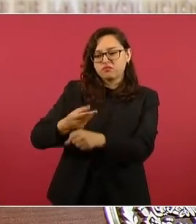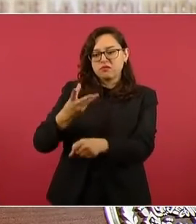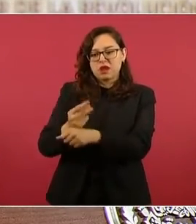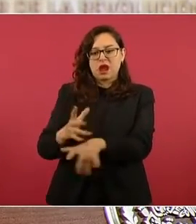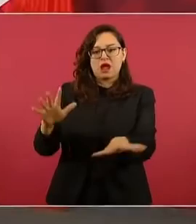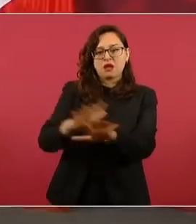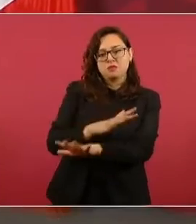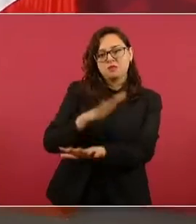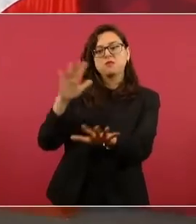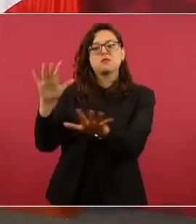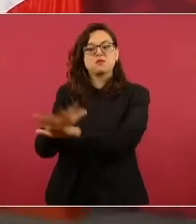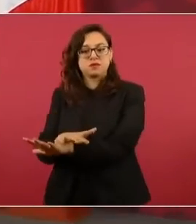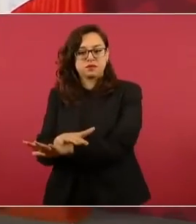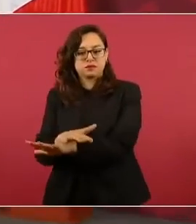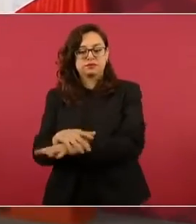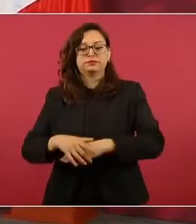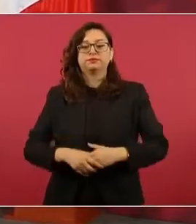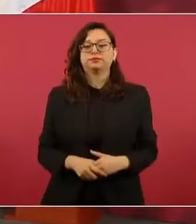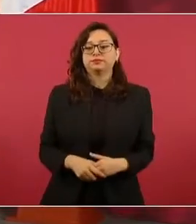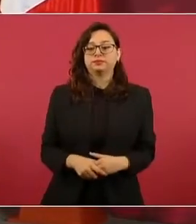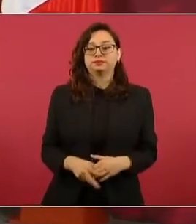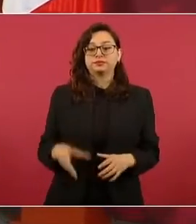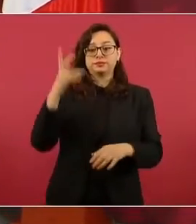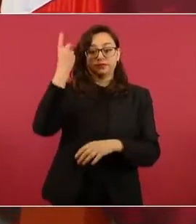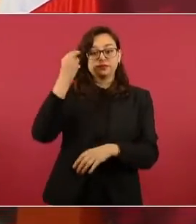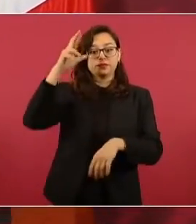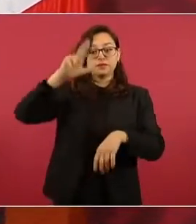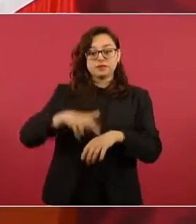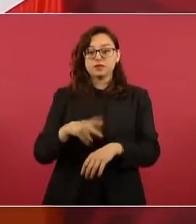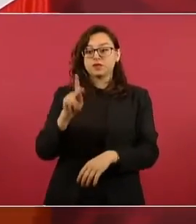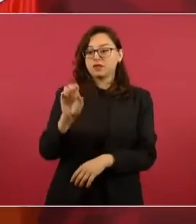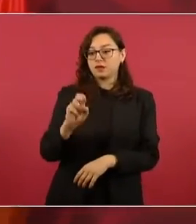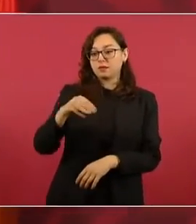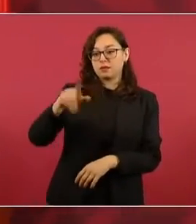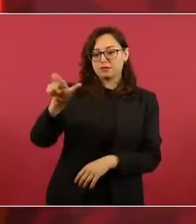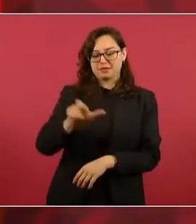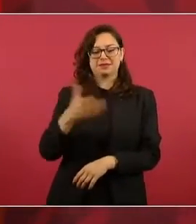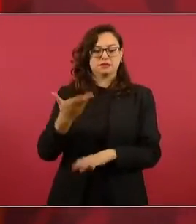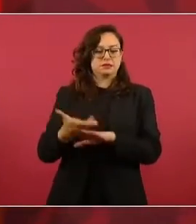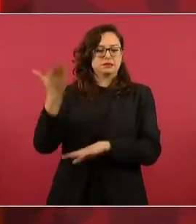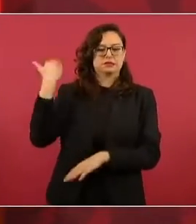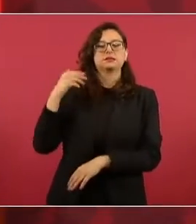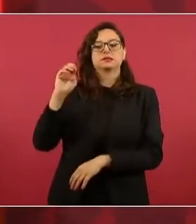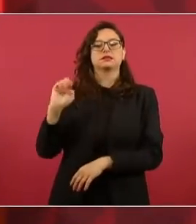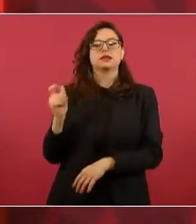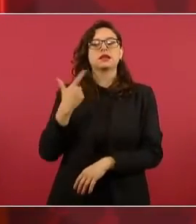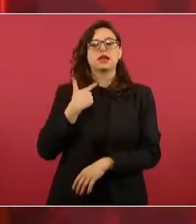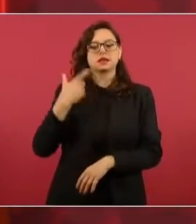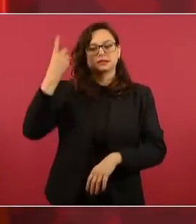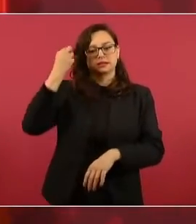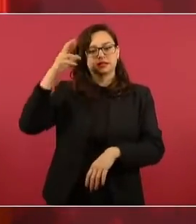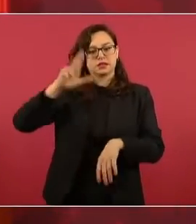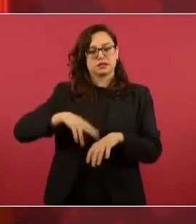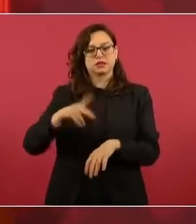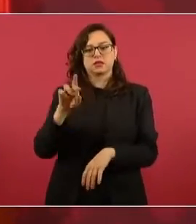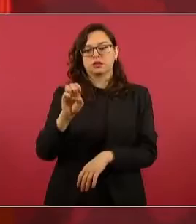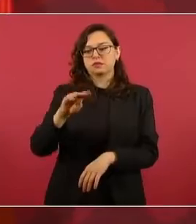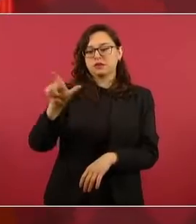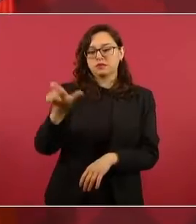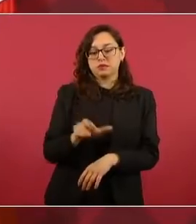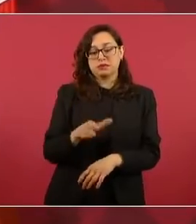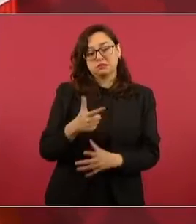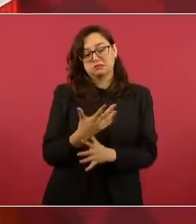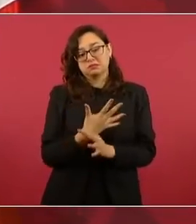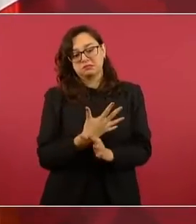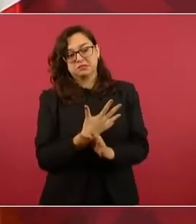Y de acuerdo al director de Pemex de entonces, se